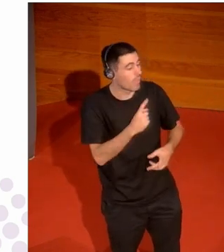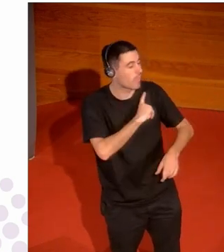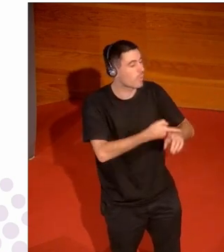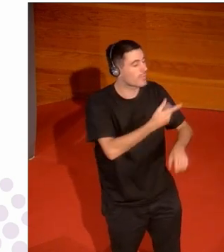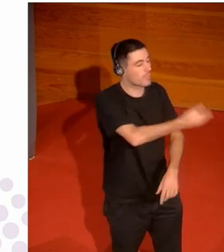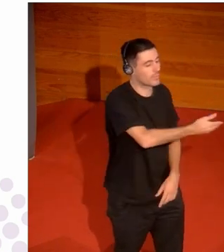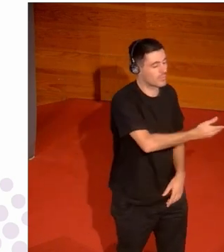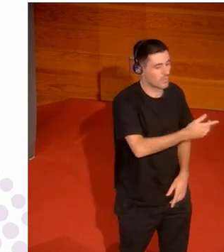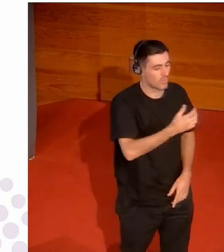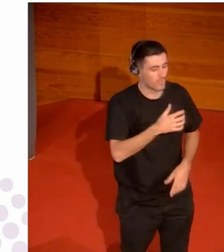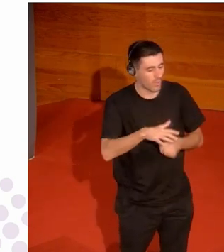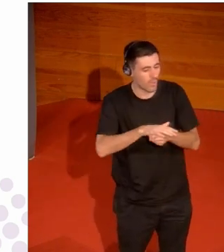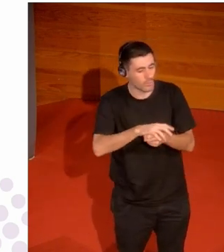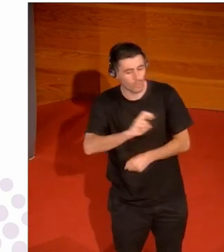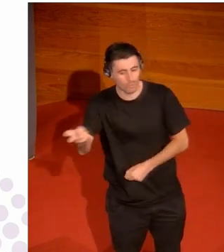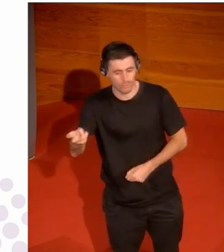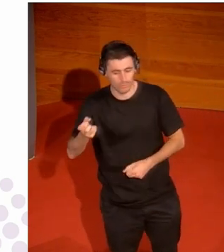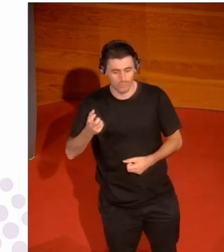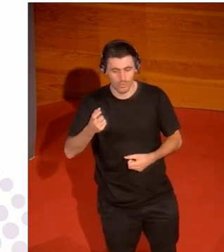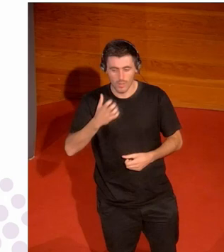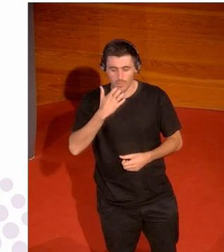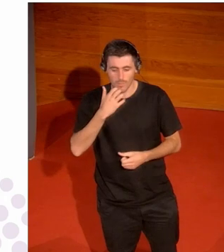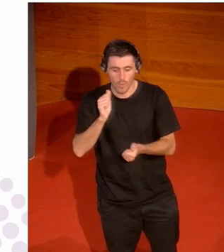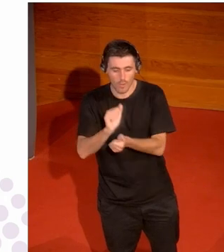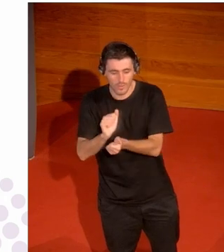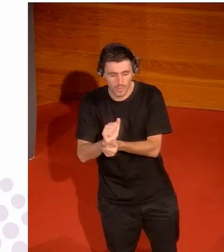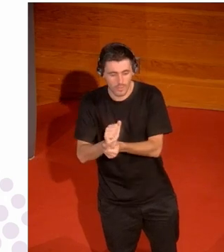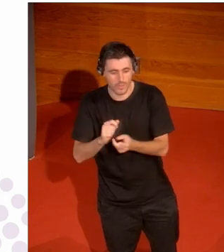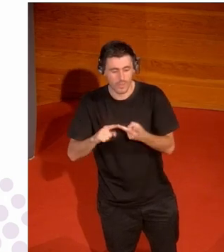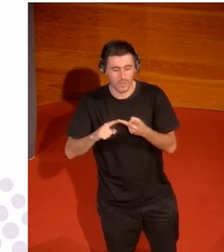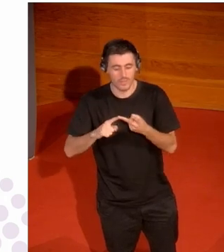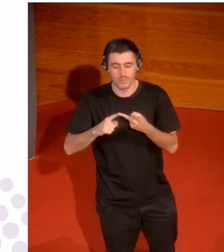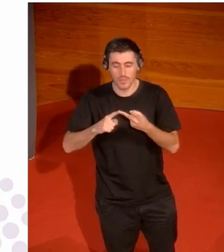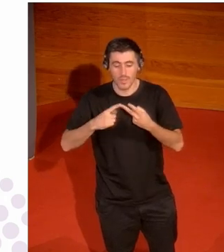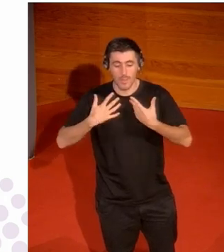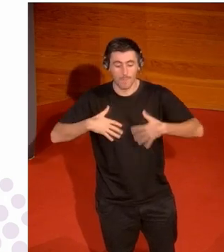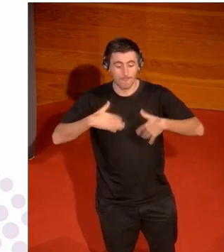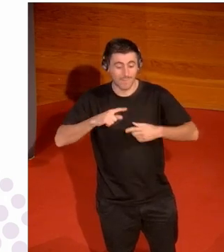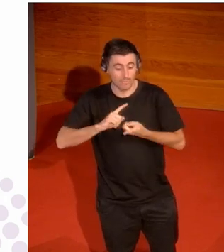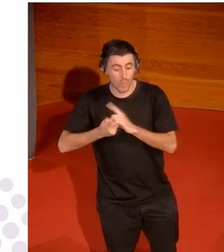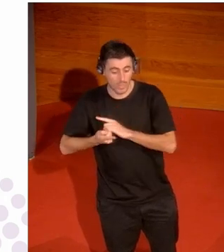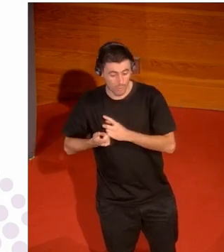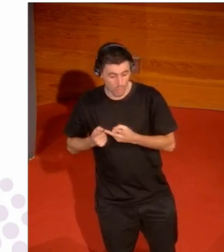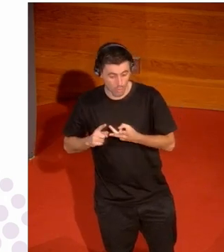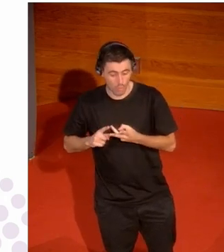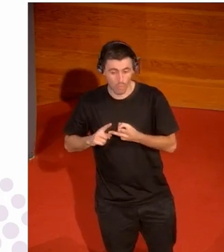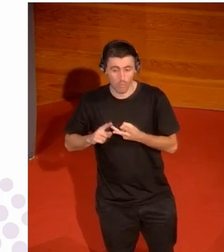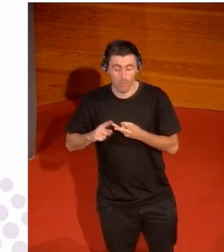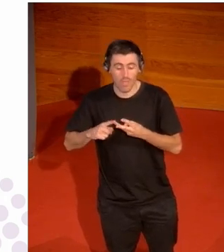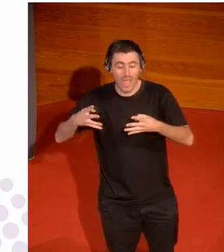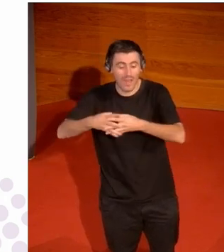en otros ámbitos sean cárceles sea vestuarios sea albergues